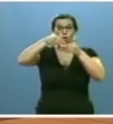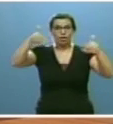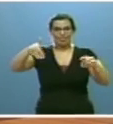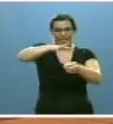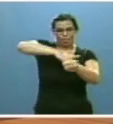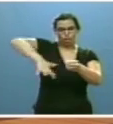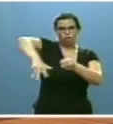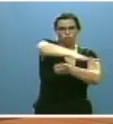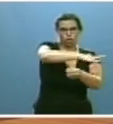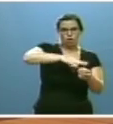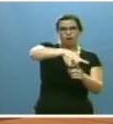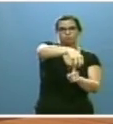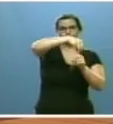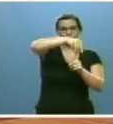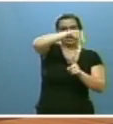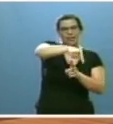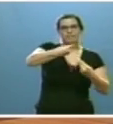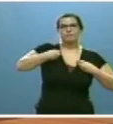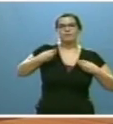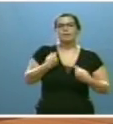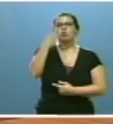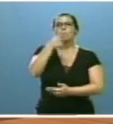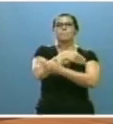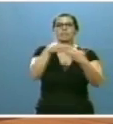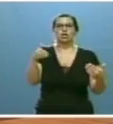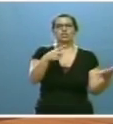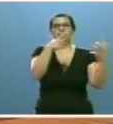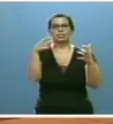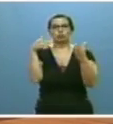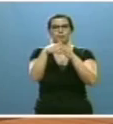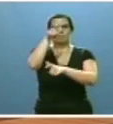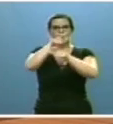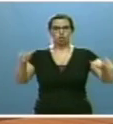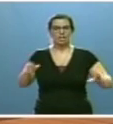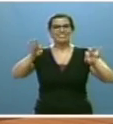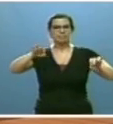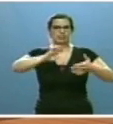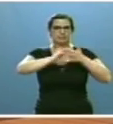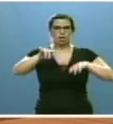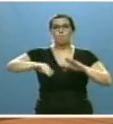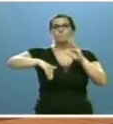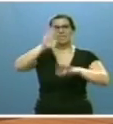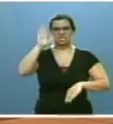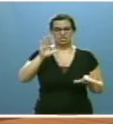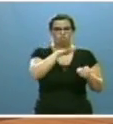entornos, en los que viven más de 1.600.000 ciudadanos de Castilla y León.